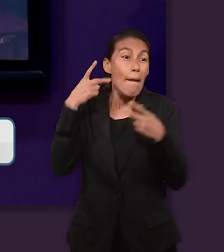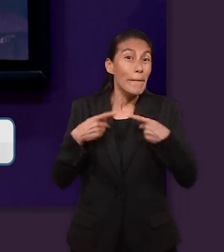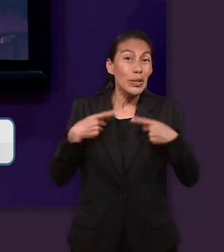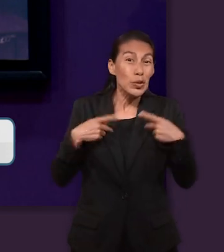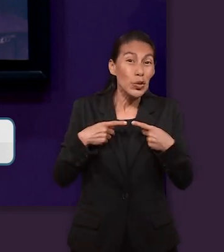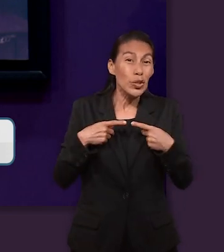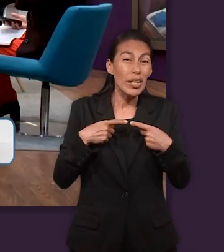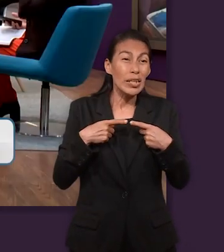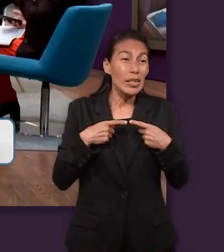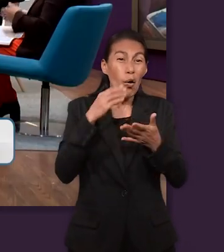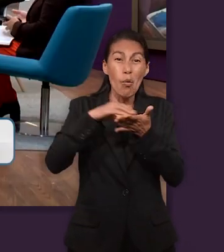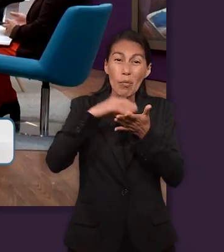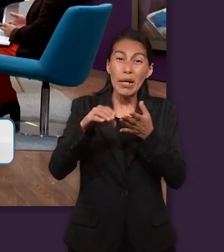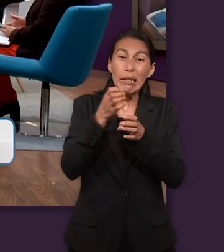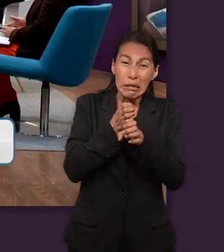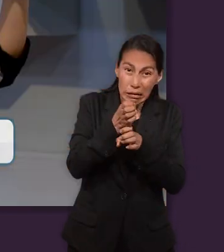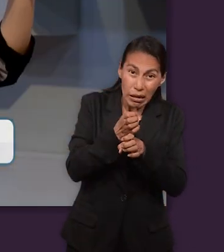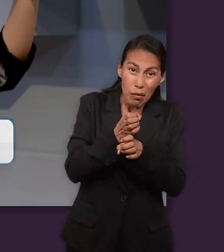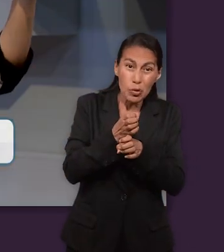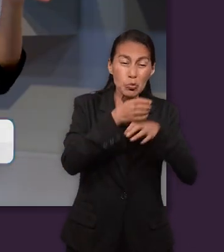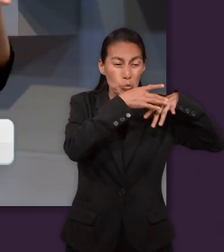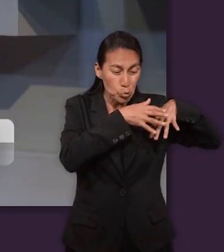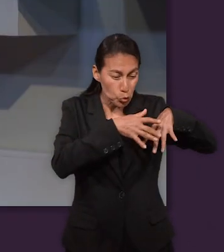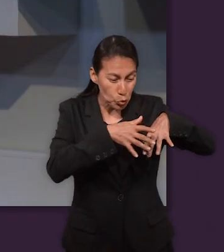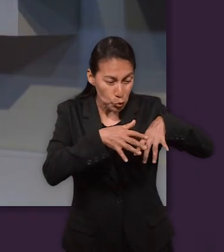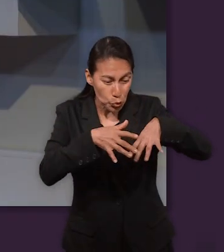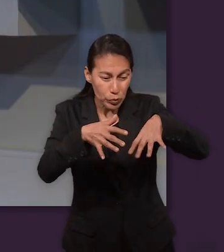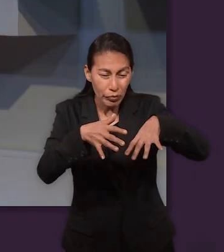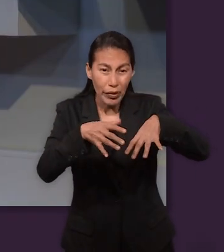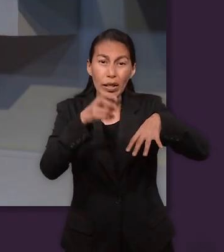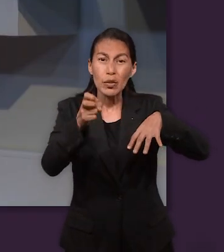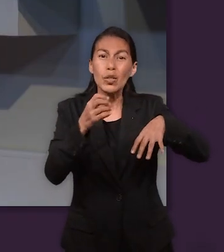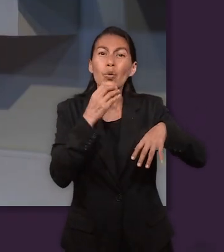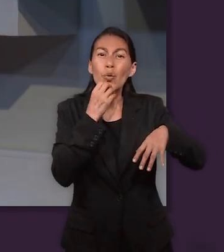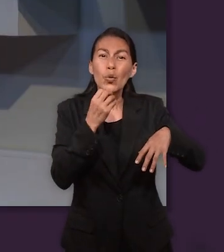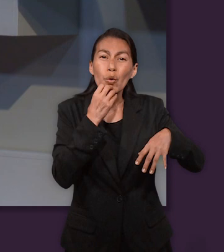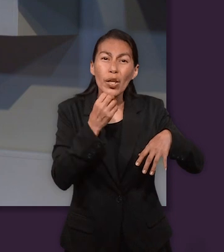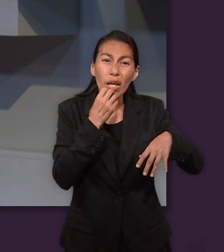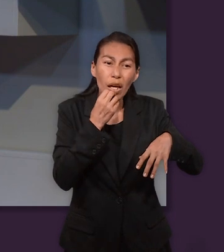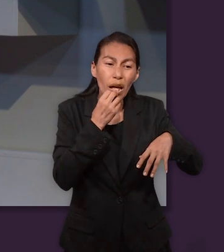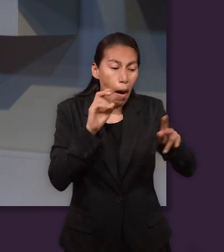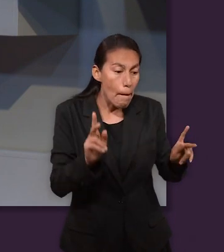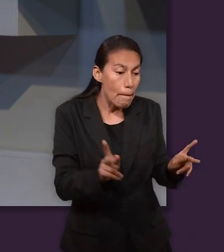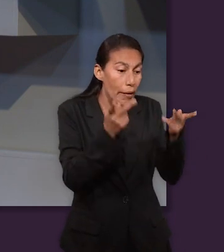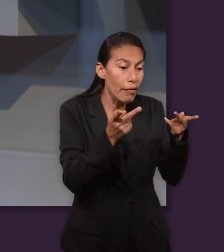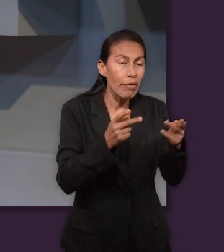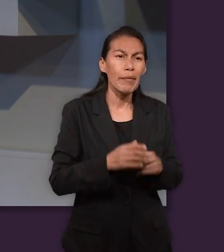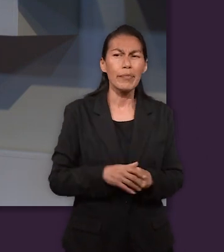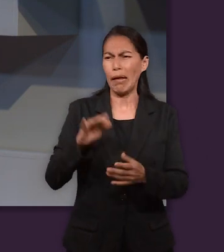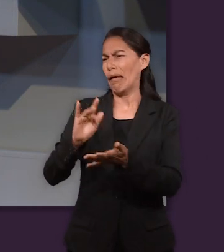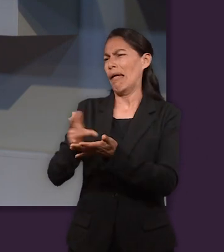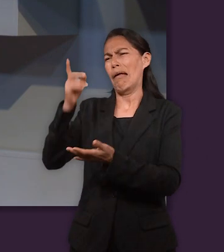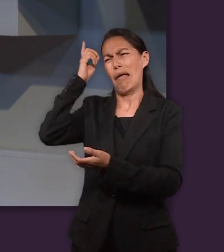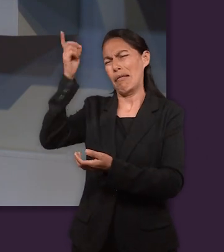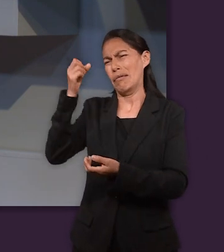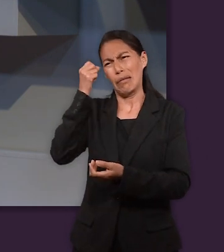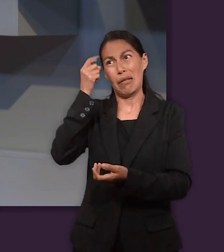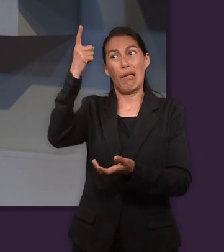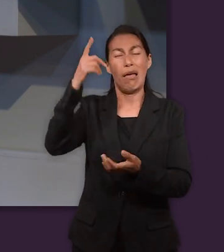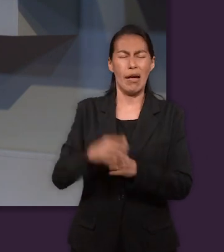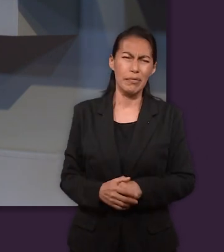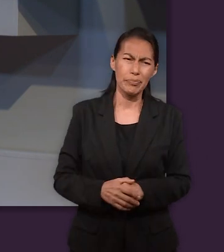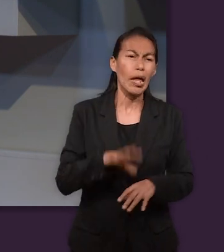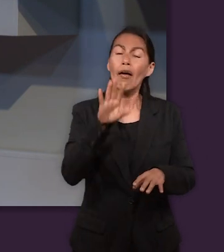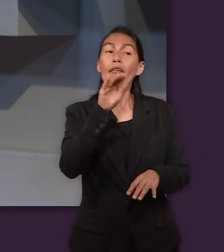ocurrido una mejor idea. Ajá. Pasa un grupo de... La caravana de mercaderes que definitivamente fue